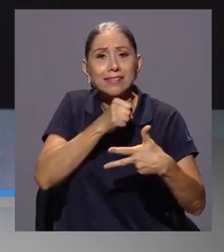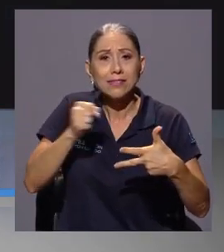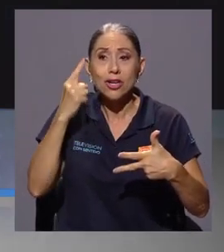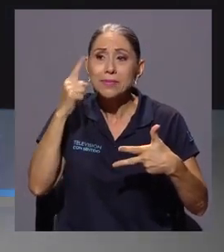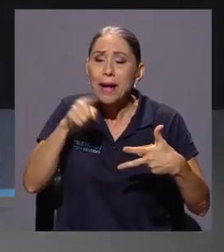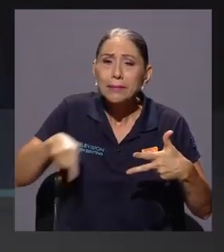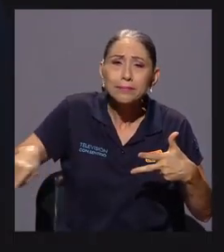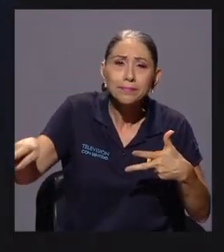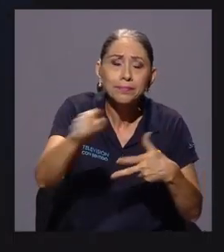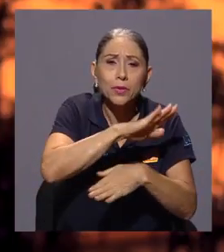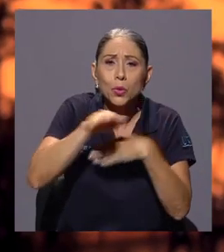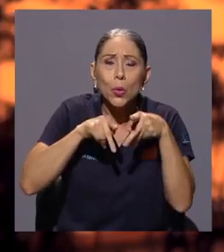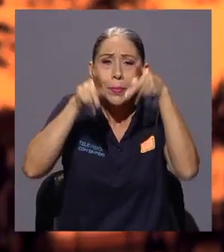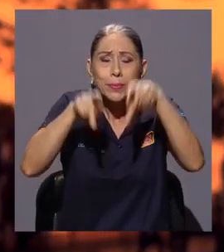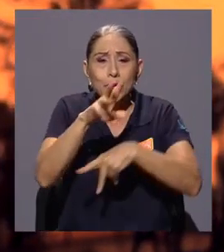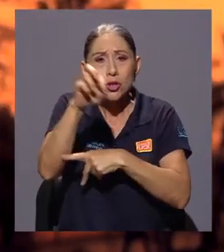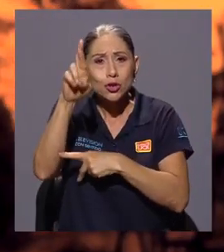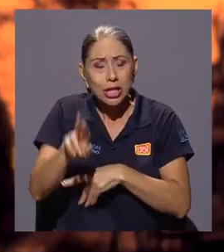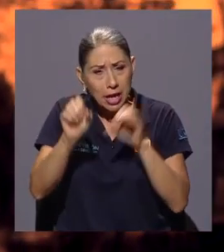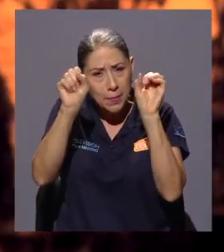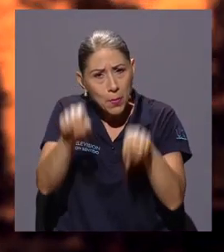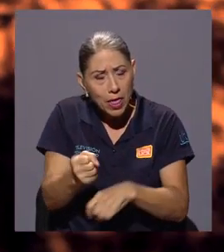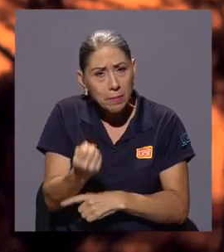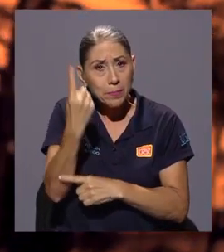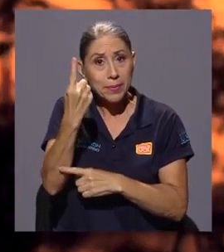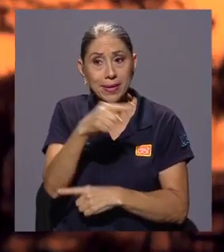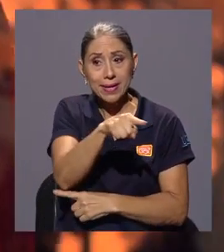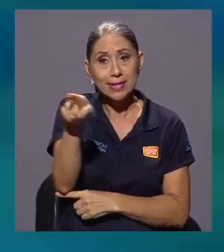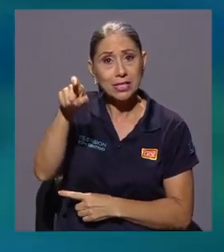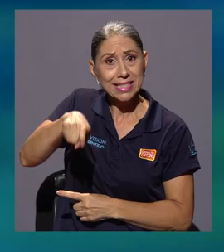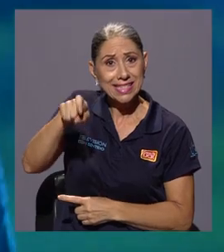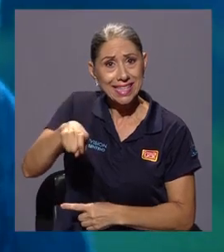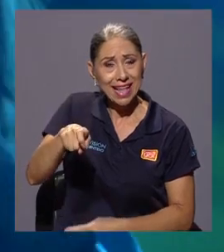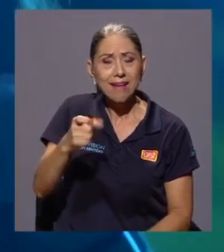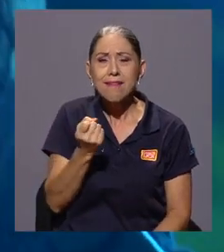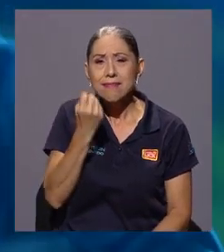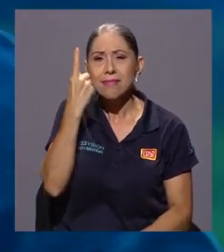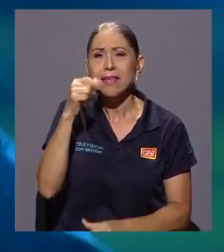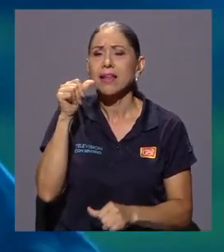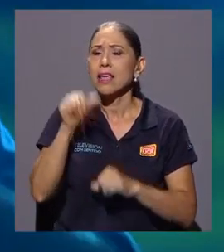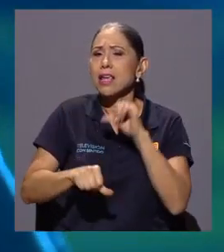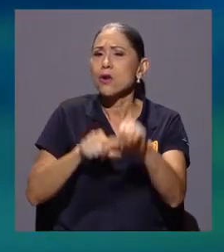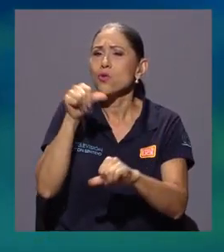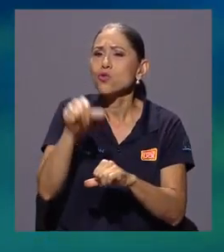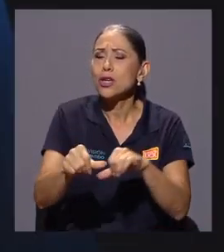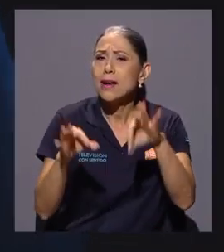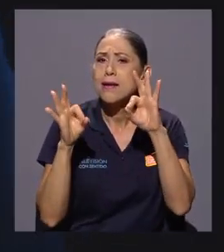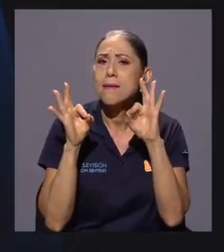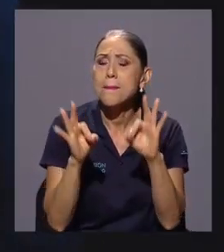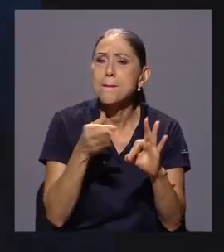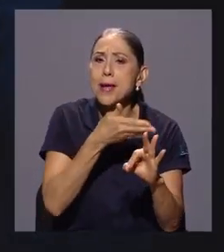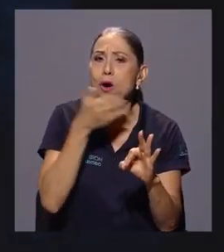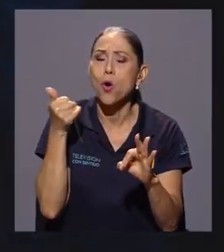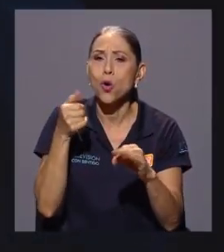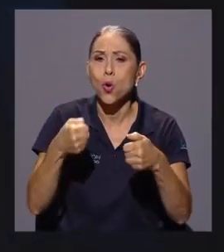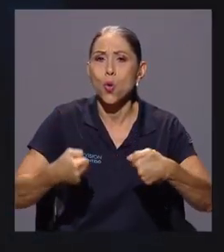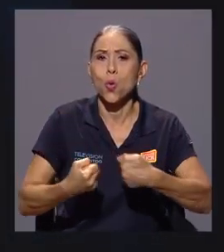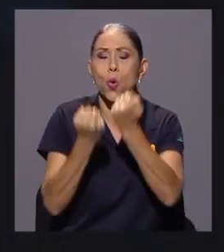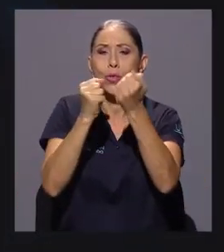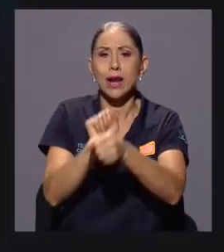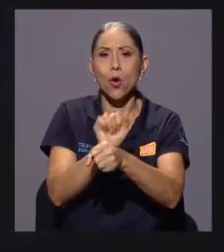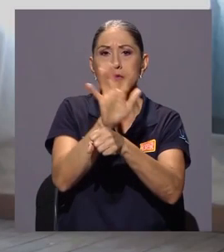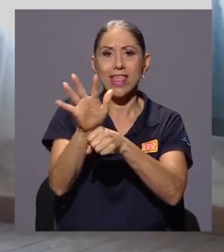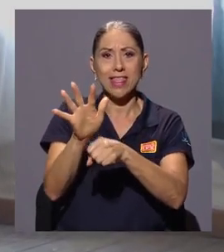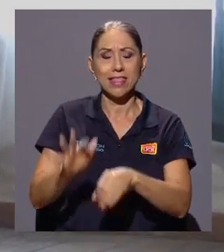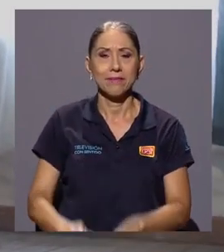todas aquellas poblaciones costarricenses que así lo necesitan para entender y luchar mejor contra la COVID